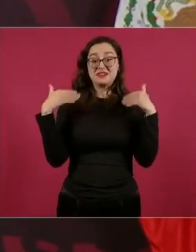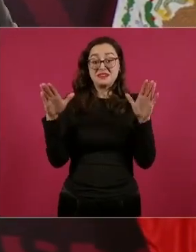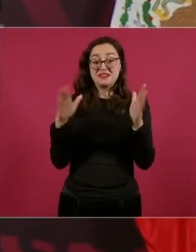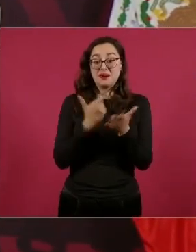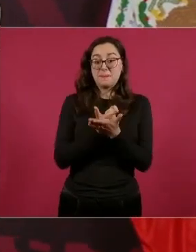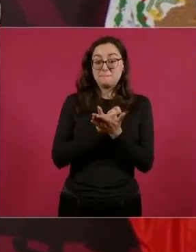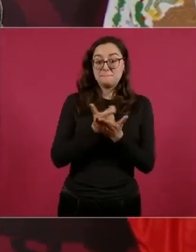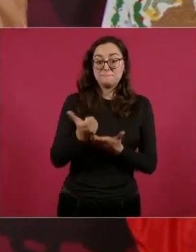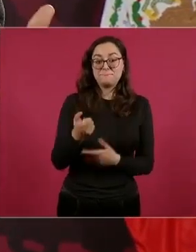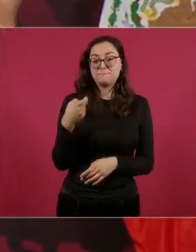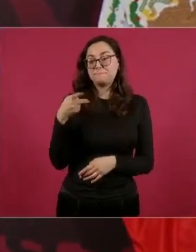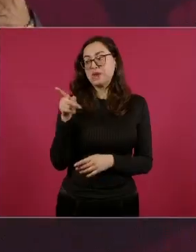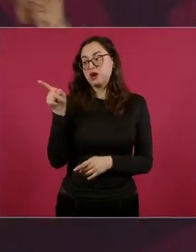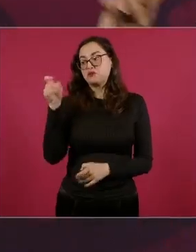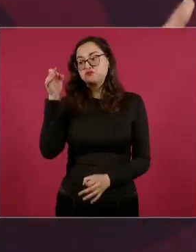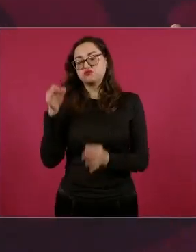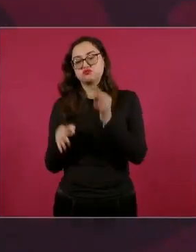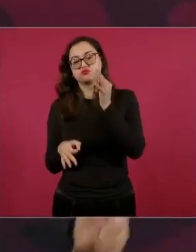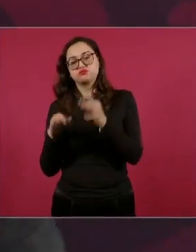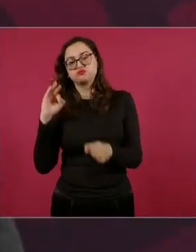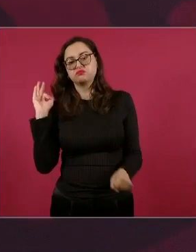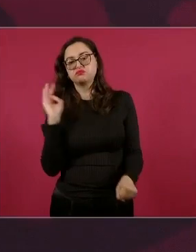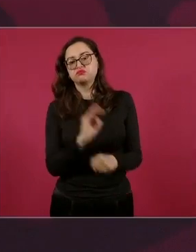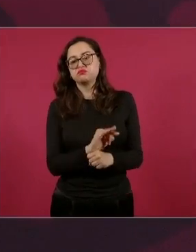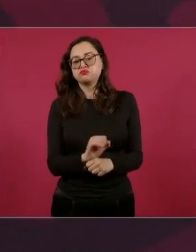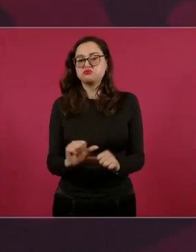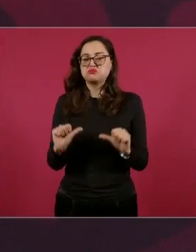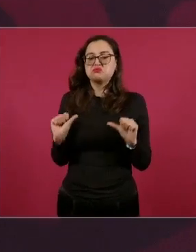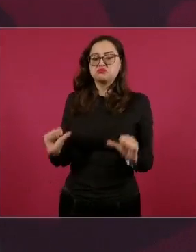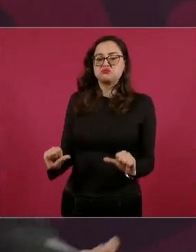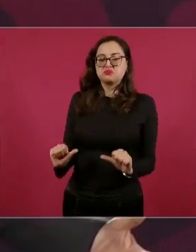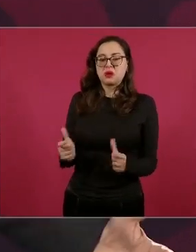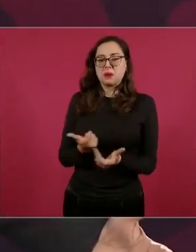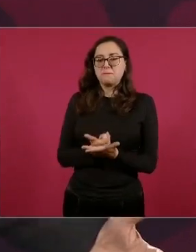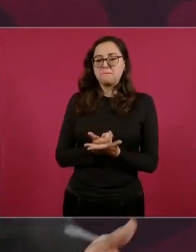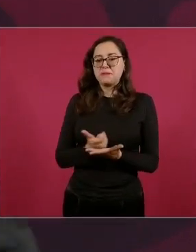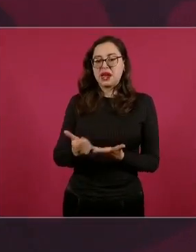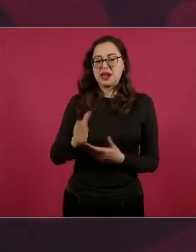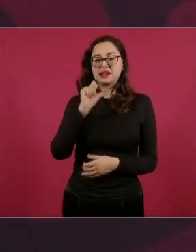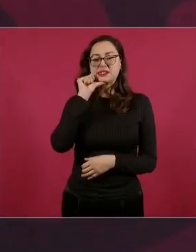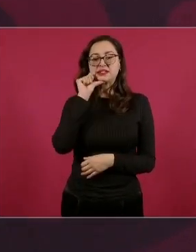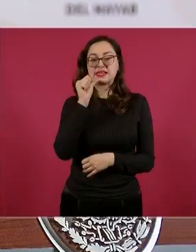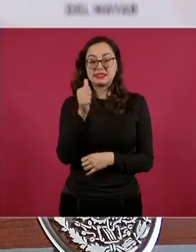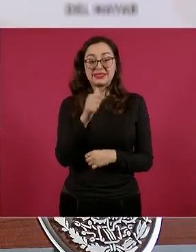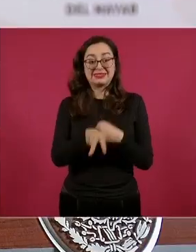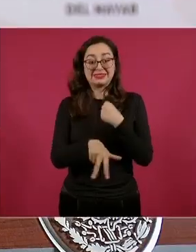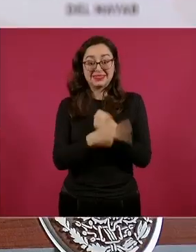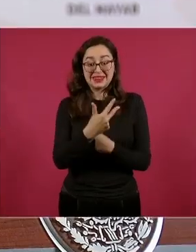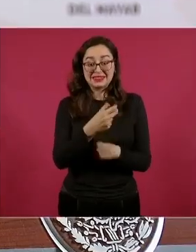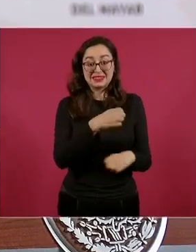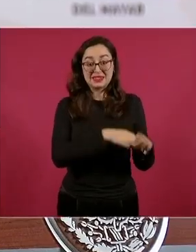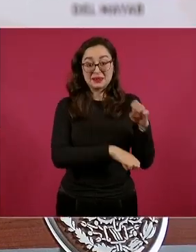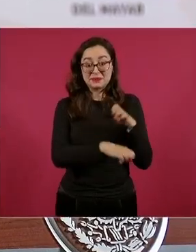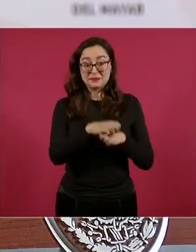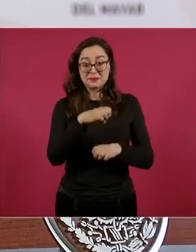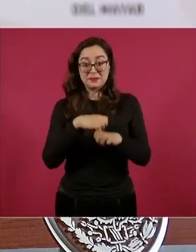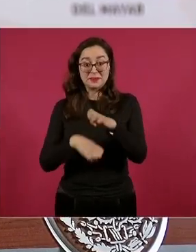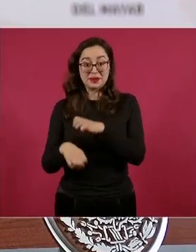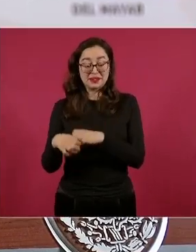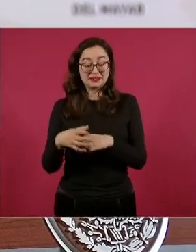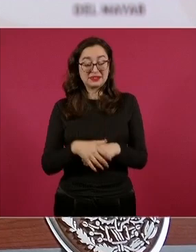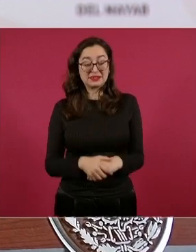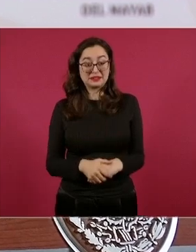porque están protegidos por jueces, 13, que